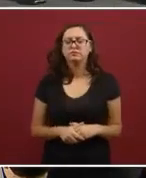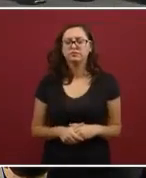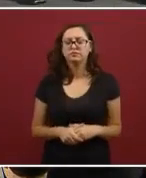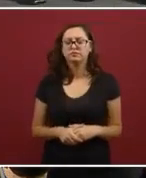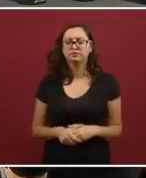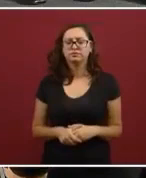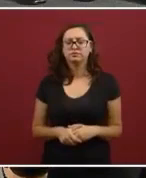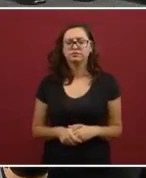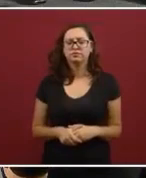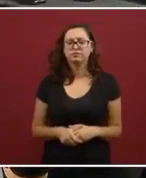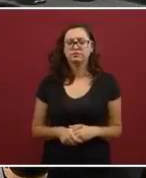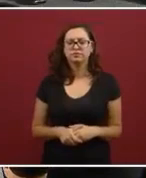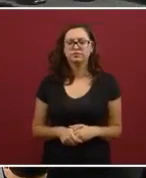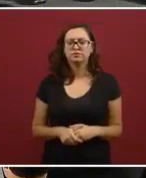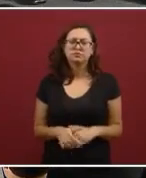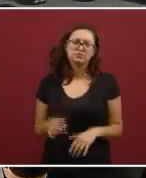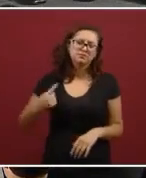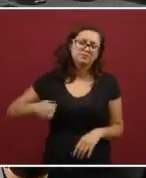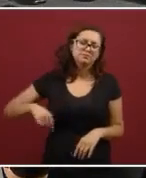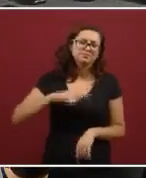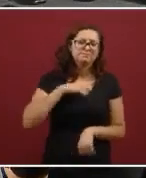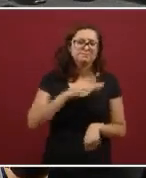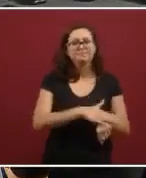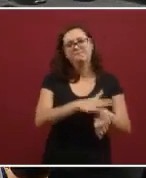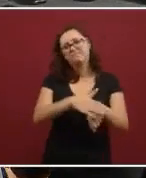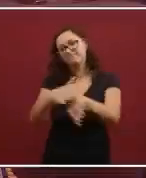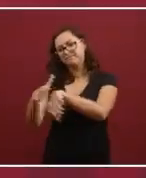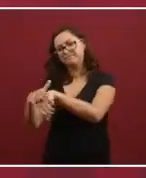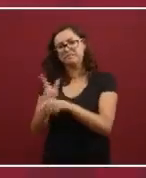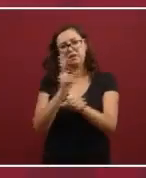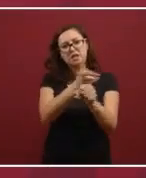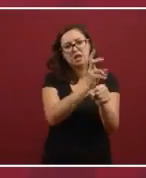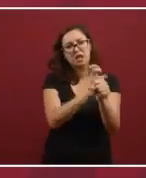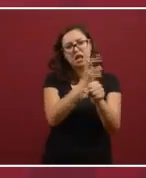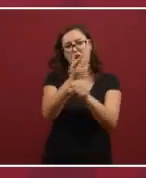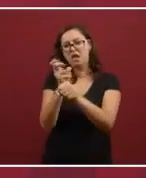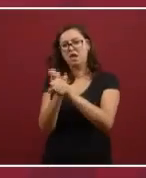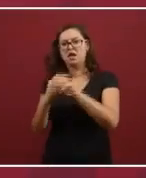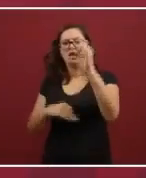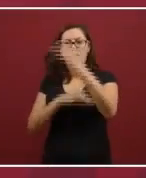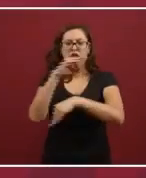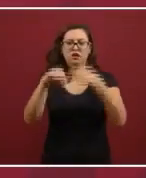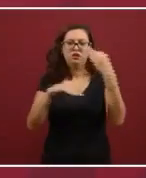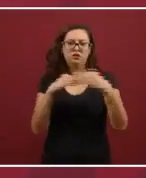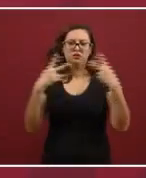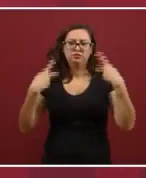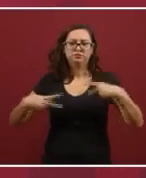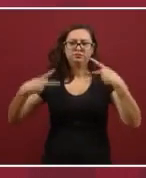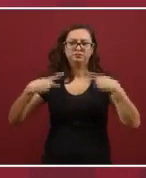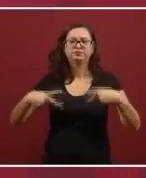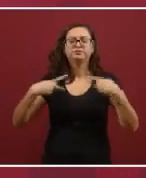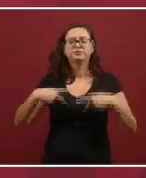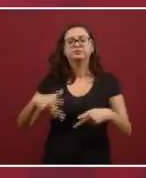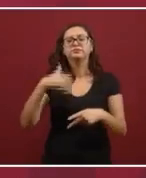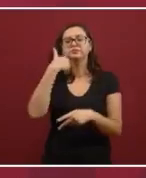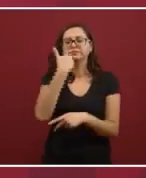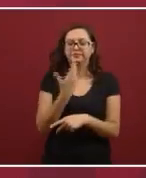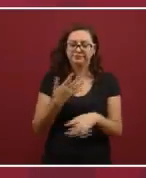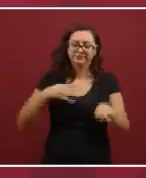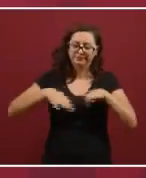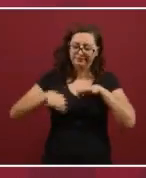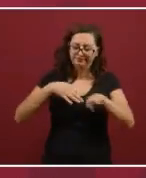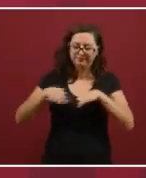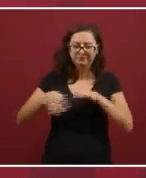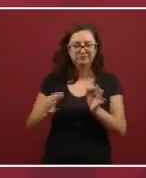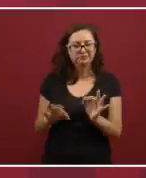Entonces, nosotros hacemos un llamado muy extenso a la ciudadanía. Queremos consolidar el trabajo del Instituto. La verdad